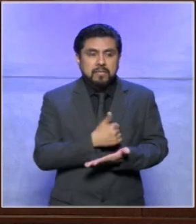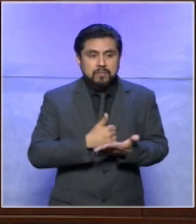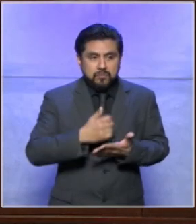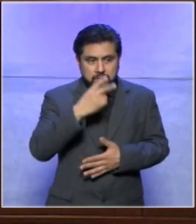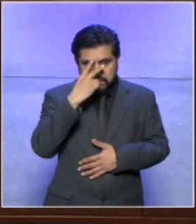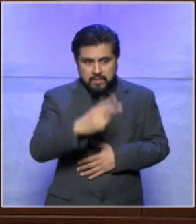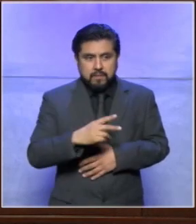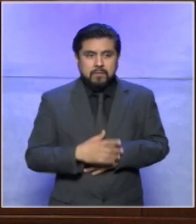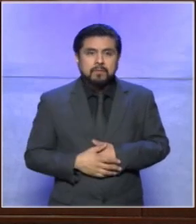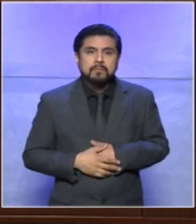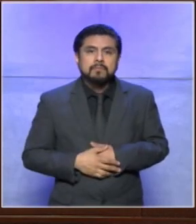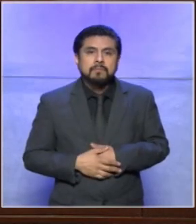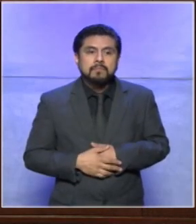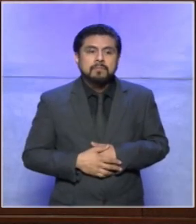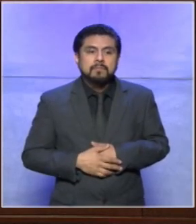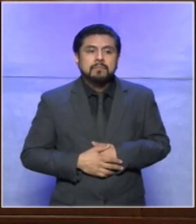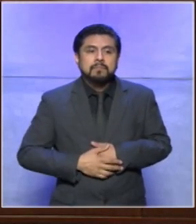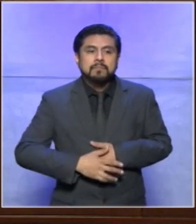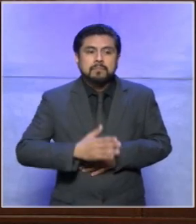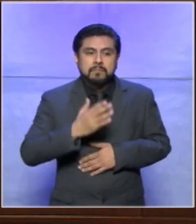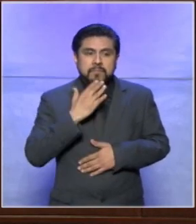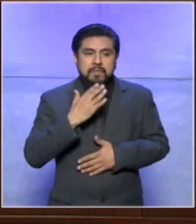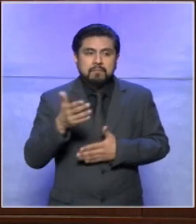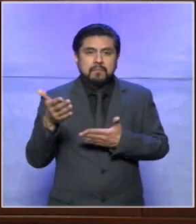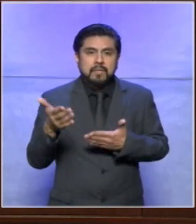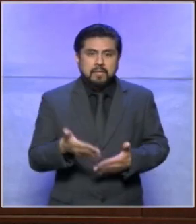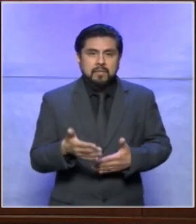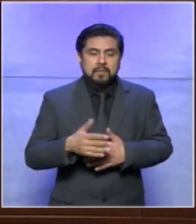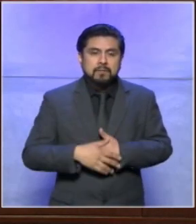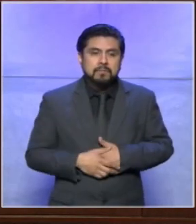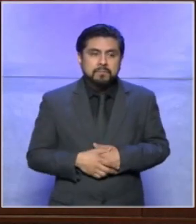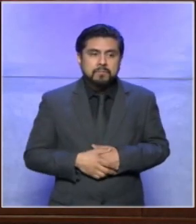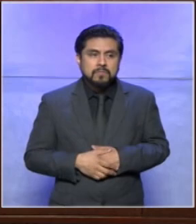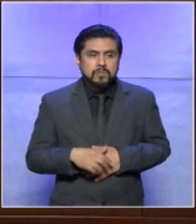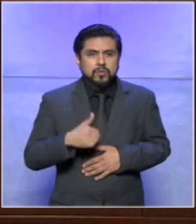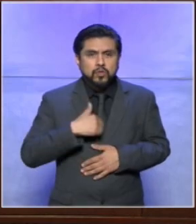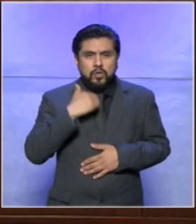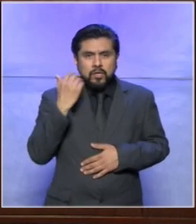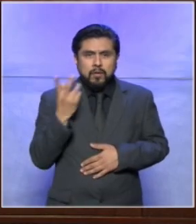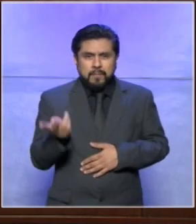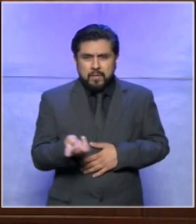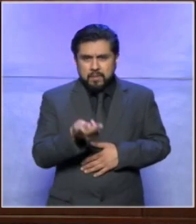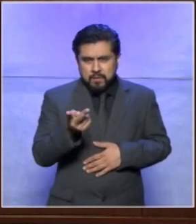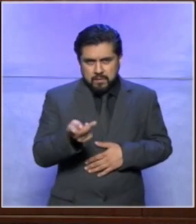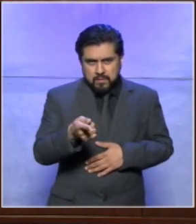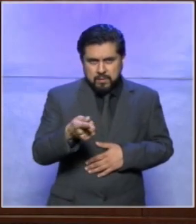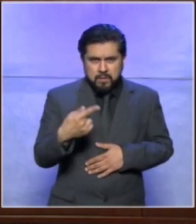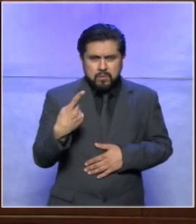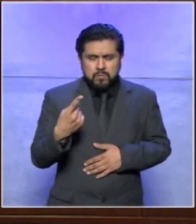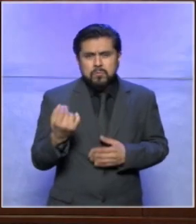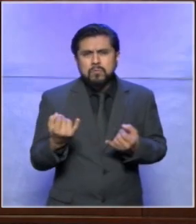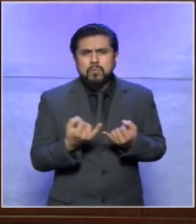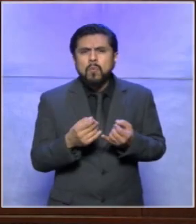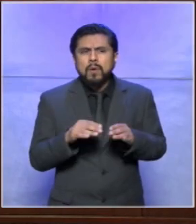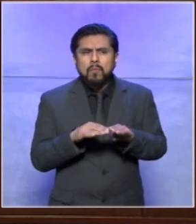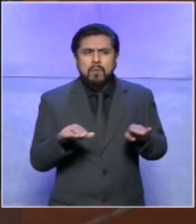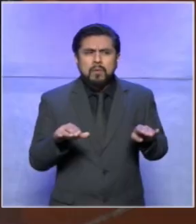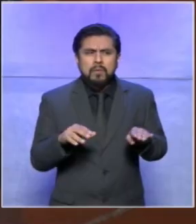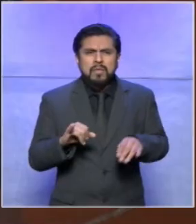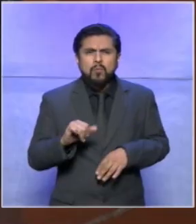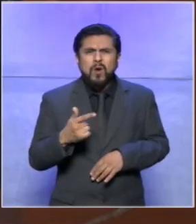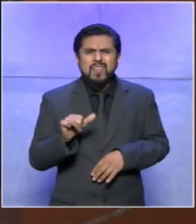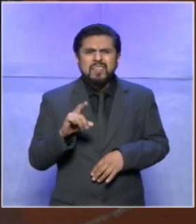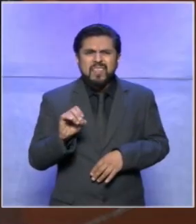ciudad de méxico le quiero dar la más cordial bienvenida y a mí me gustaría platicar contigo miroslava de la igualdad si